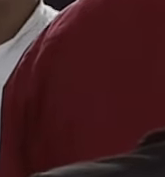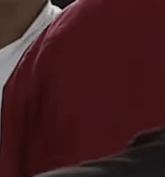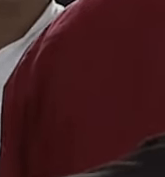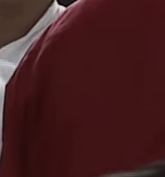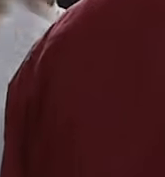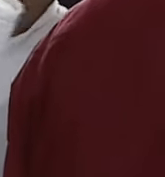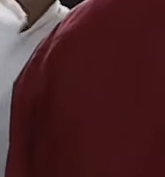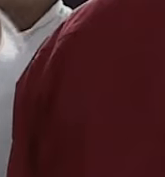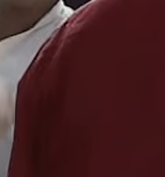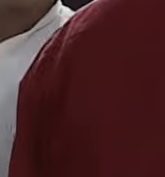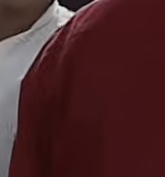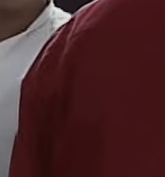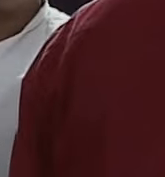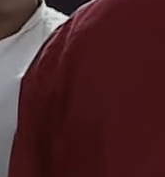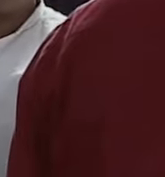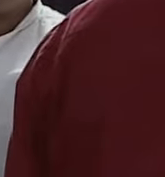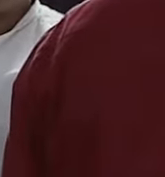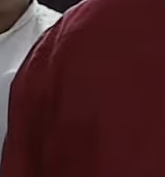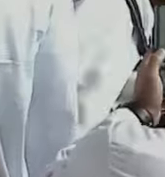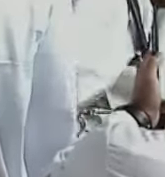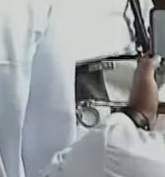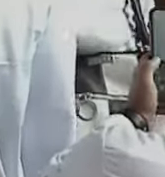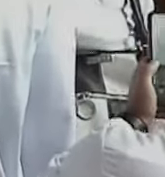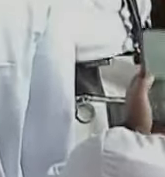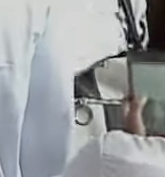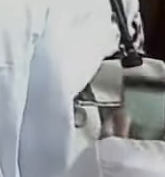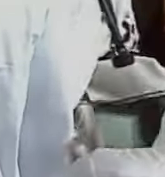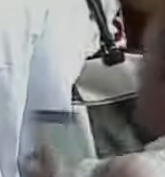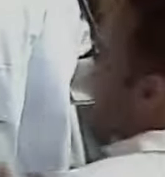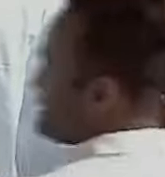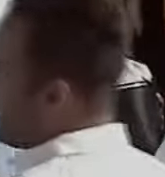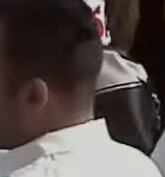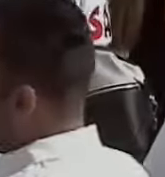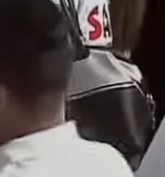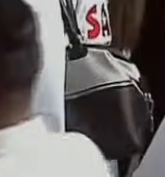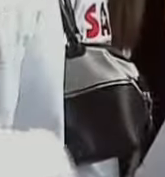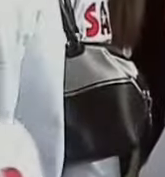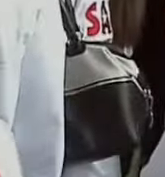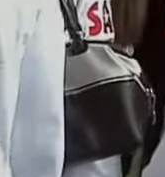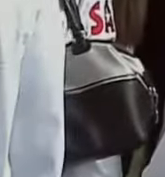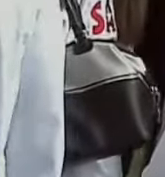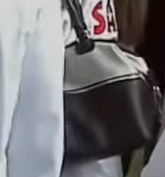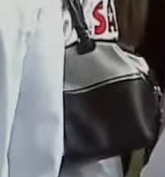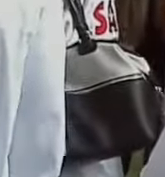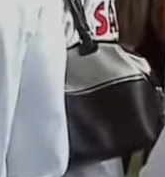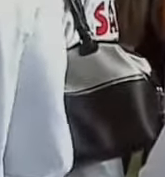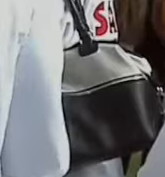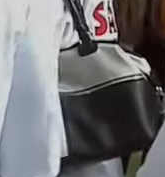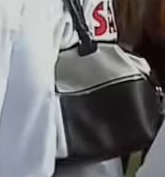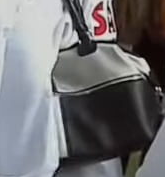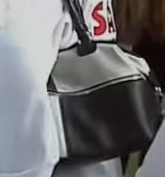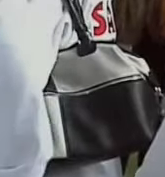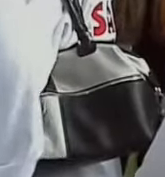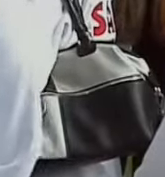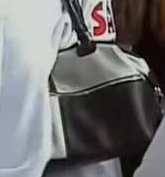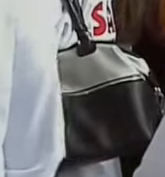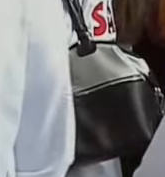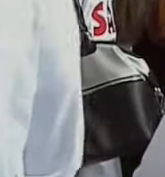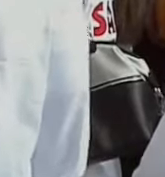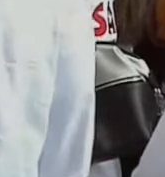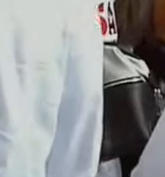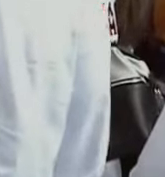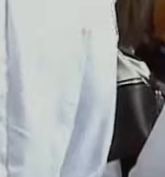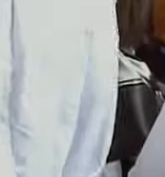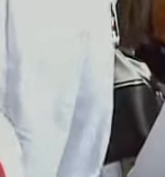revolución no se detienen para el pueblo venezolano el jefe de estado Nicolás Maduro a esta hora saluda a las